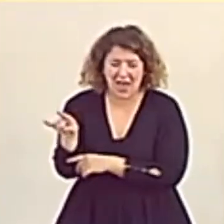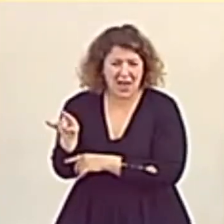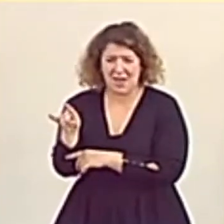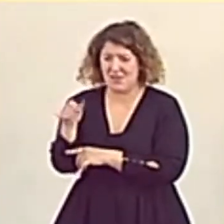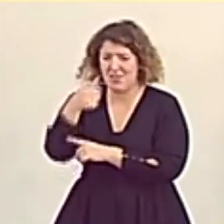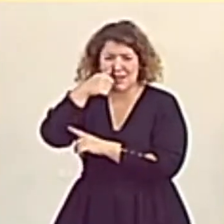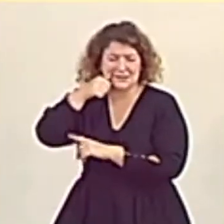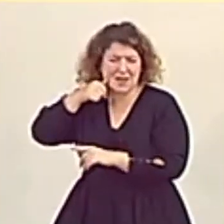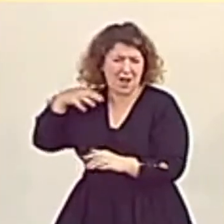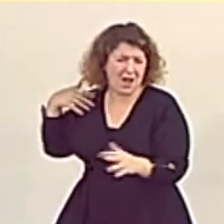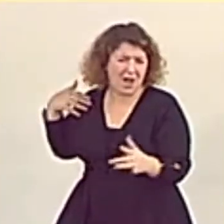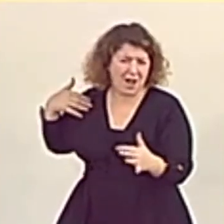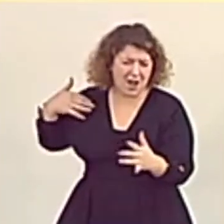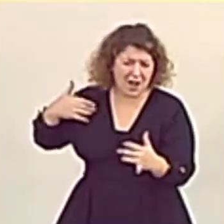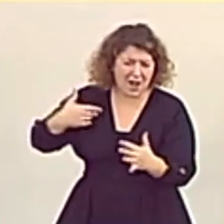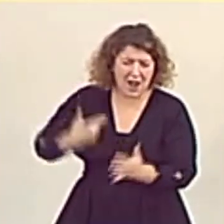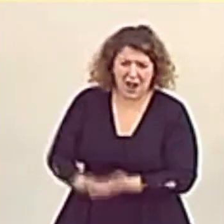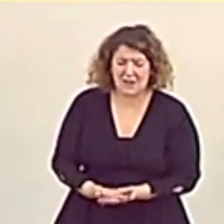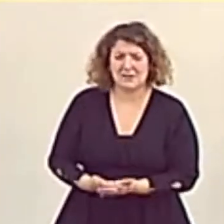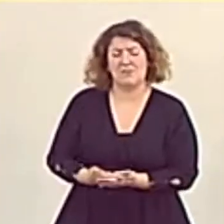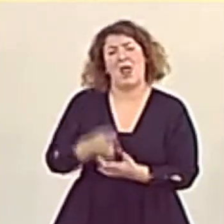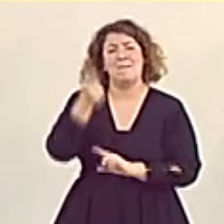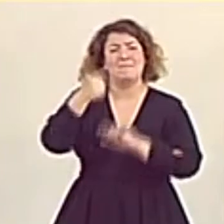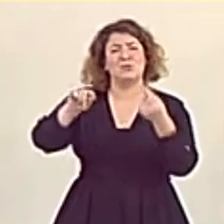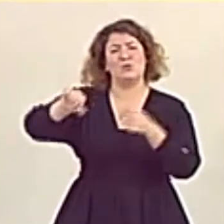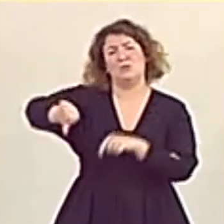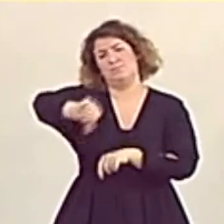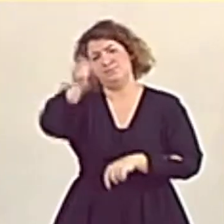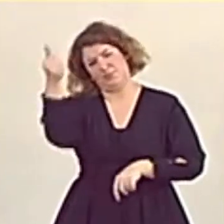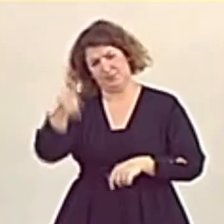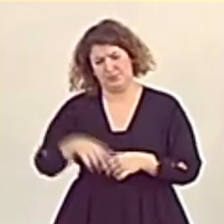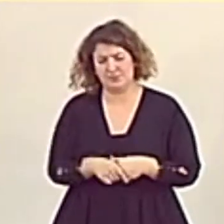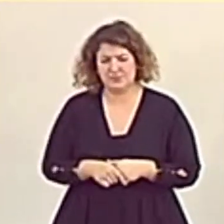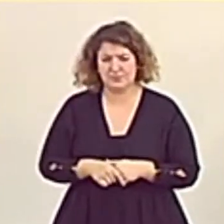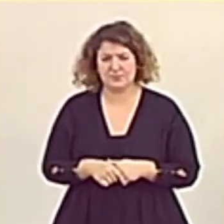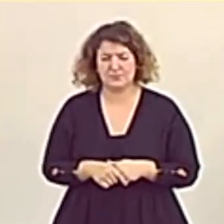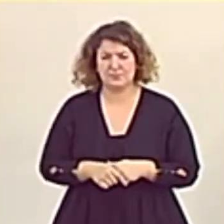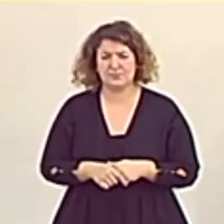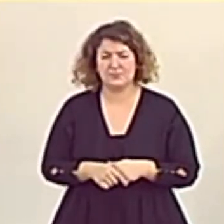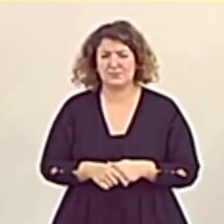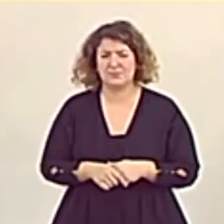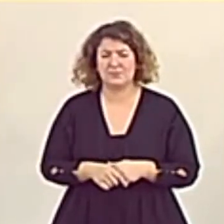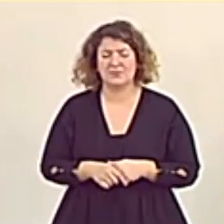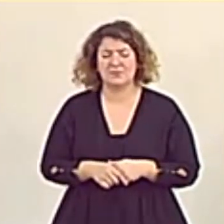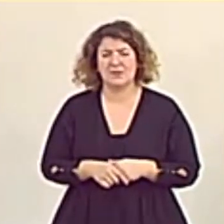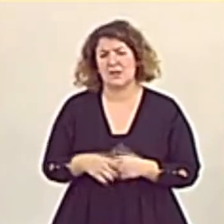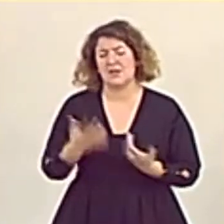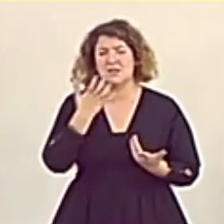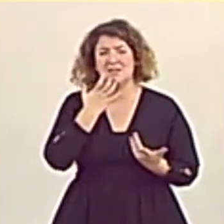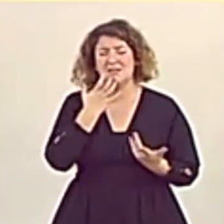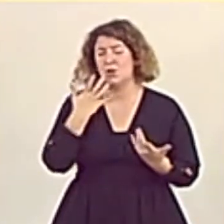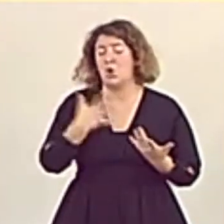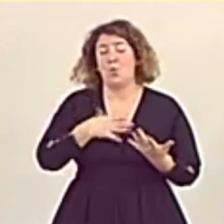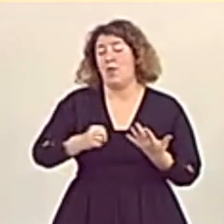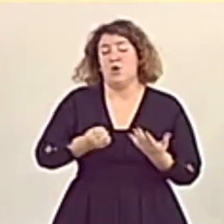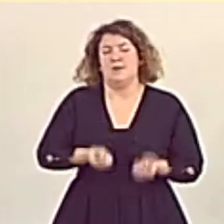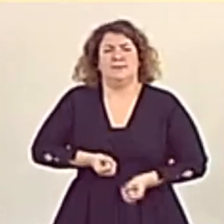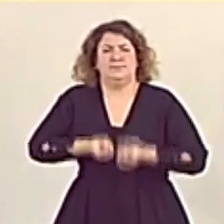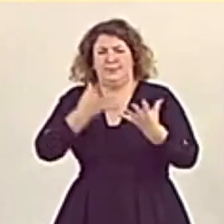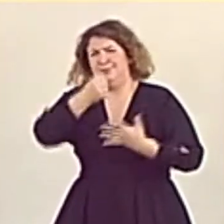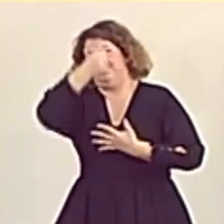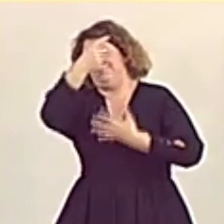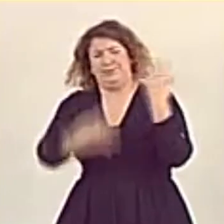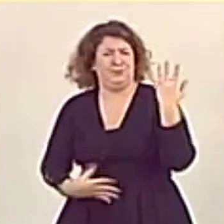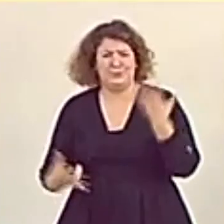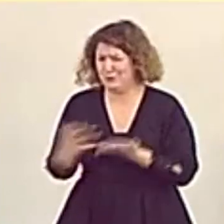arrastrado hasta el día de hoy para aprobar estos presupuestos. Es imposible enumerarlas todas en el